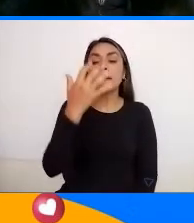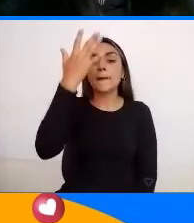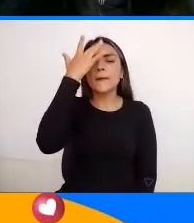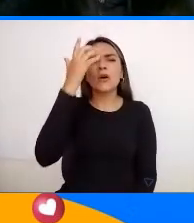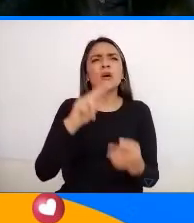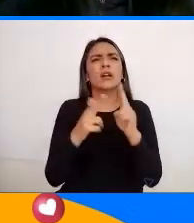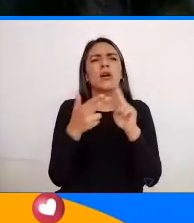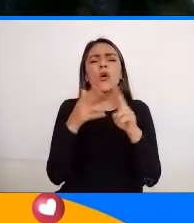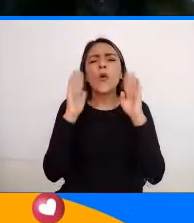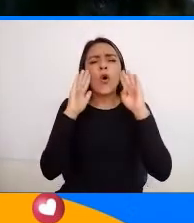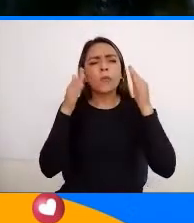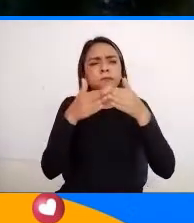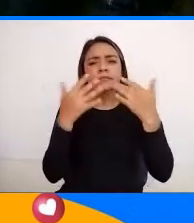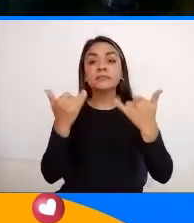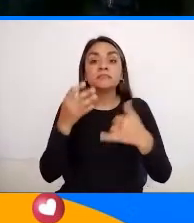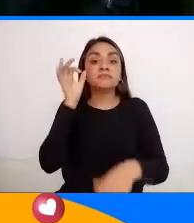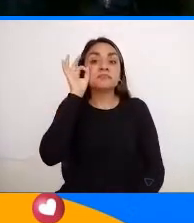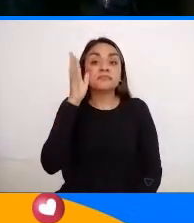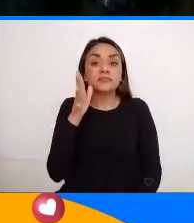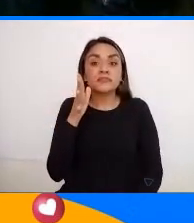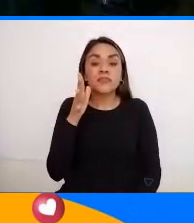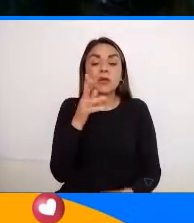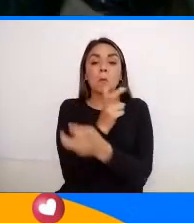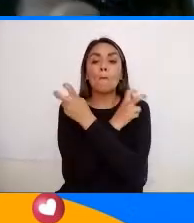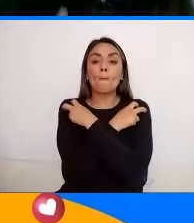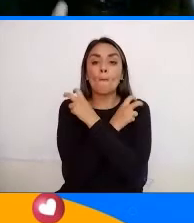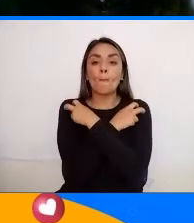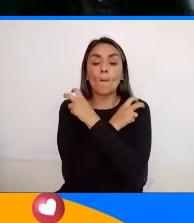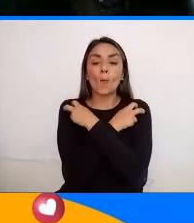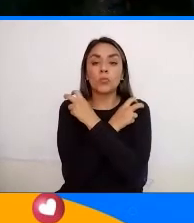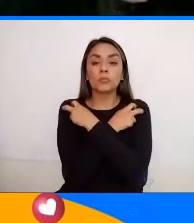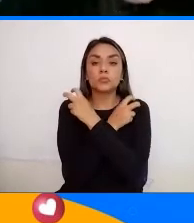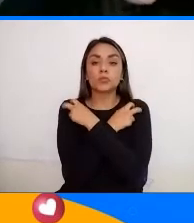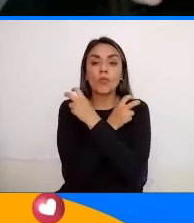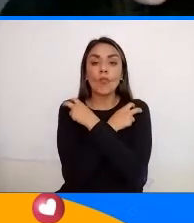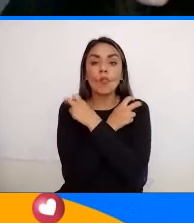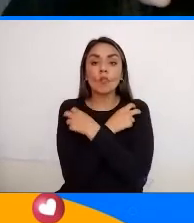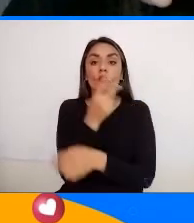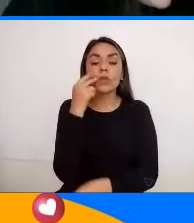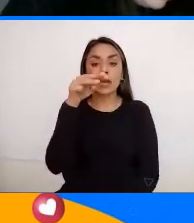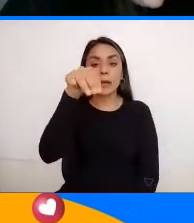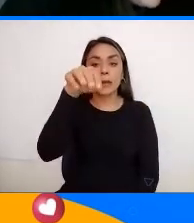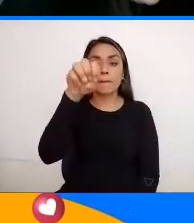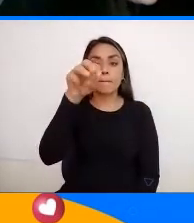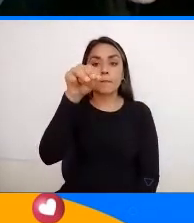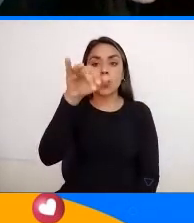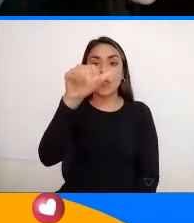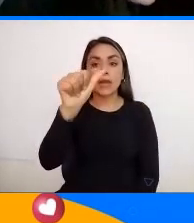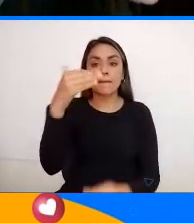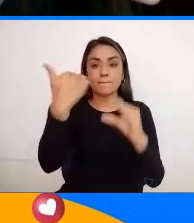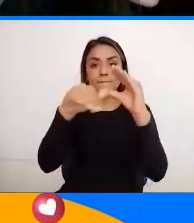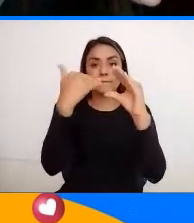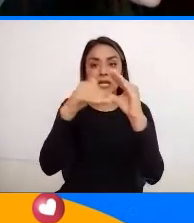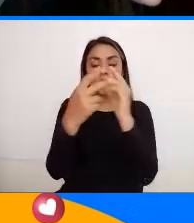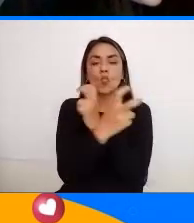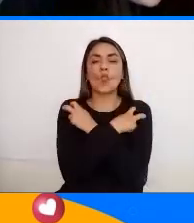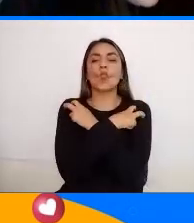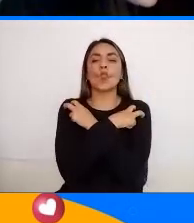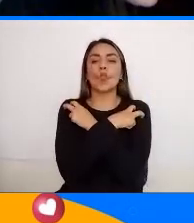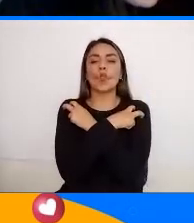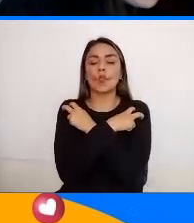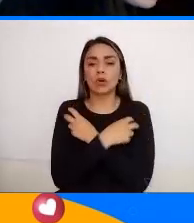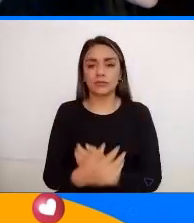por favor De pronto a la momia ¿Sí? No sé quién ha visto la momia A ver quién me dice Allí están de